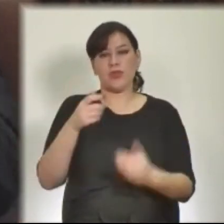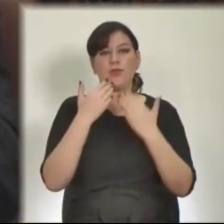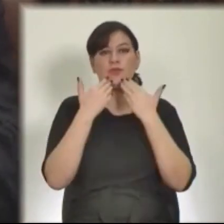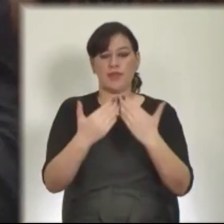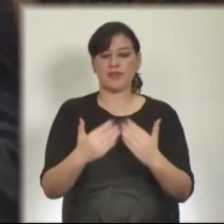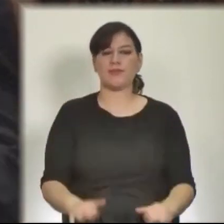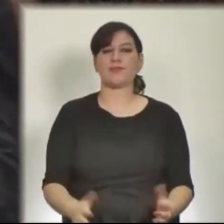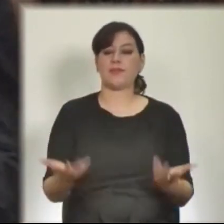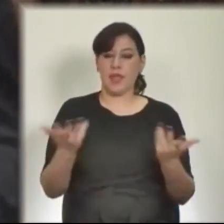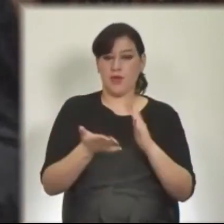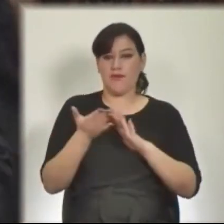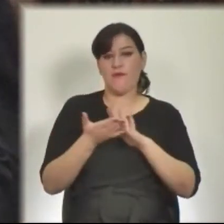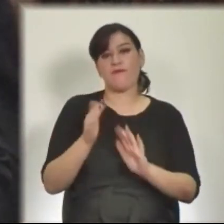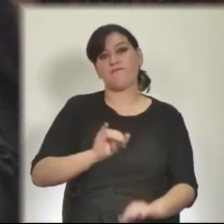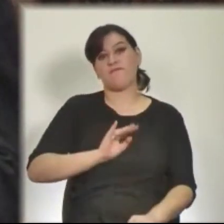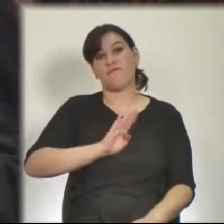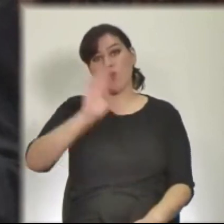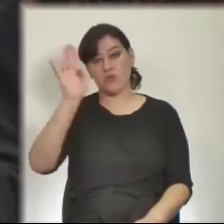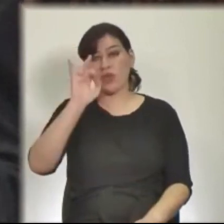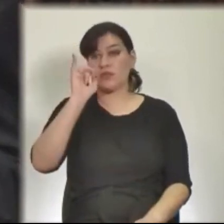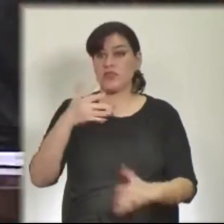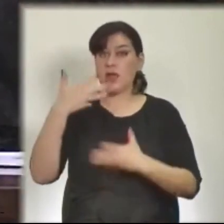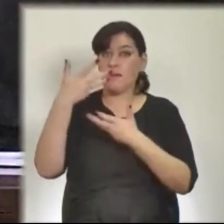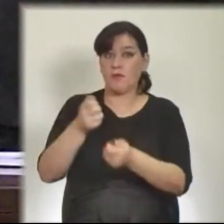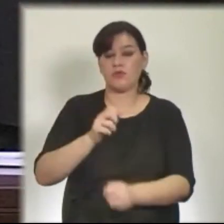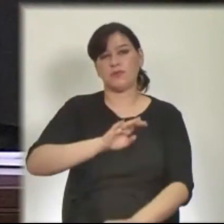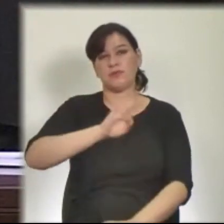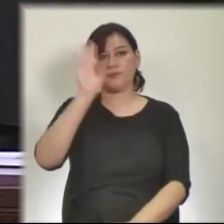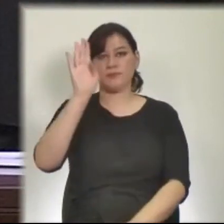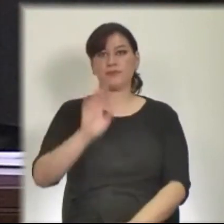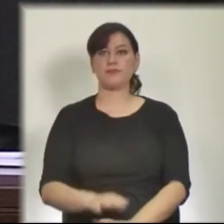Procedemos a votar lo solicitado por la afirmativa de Sirvalzán Expresar.